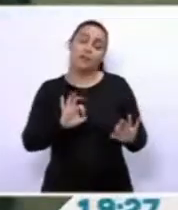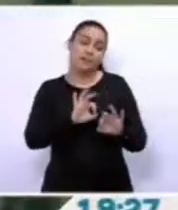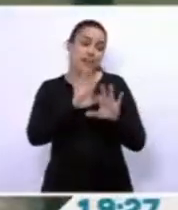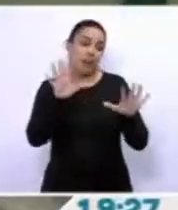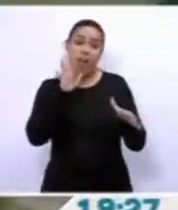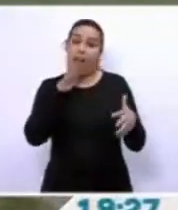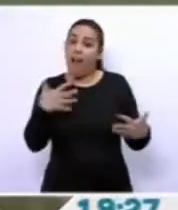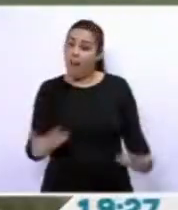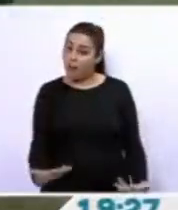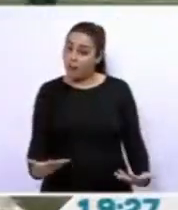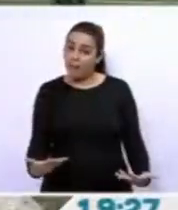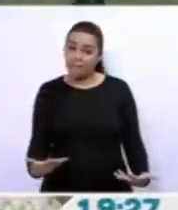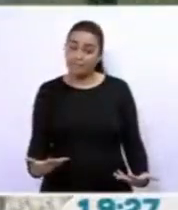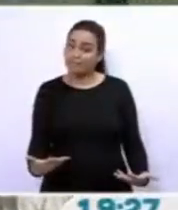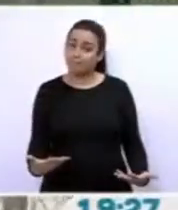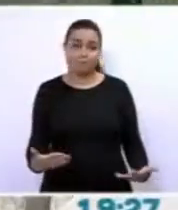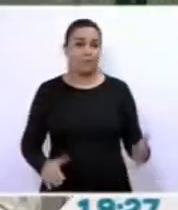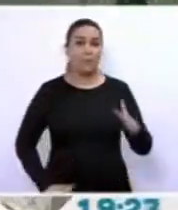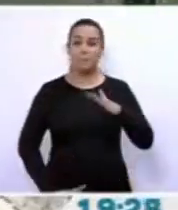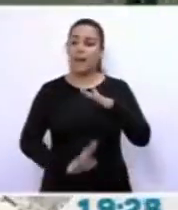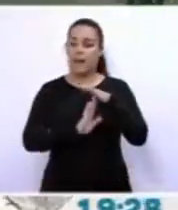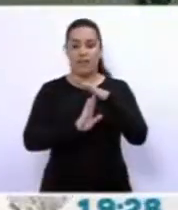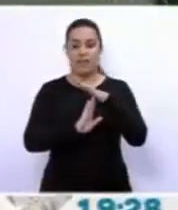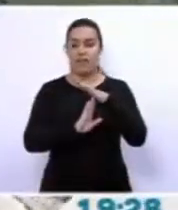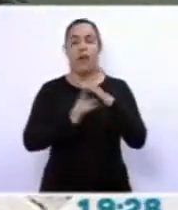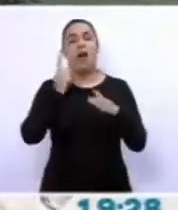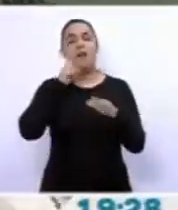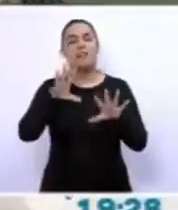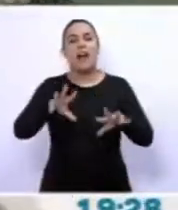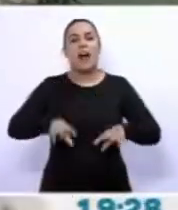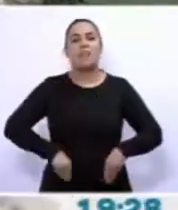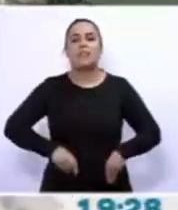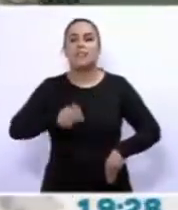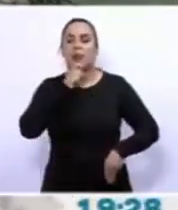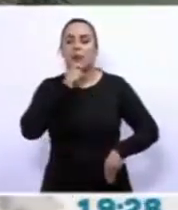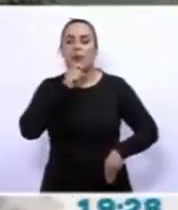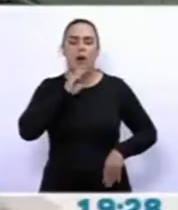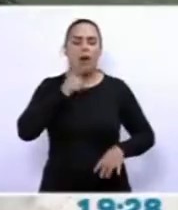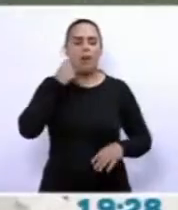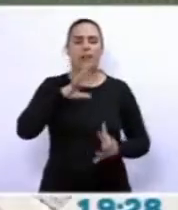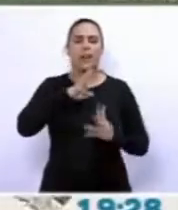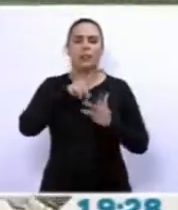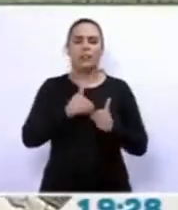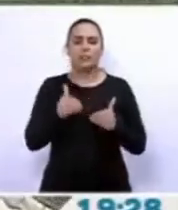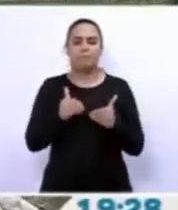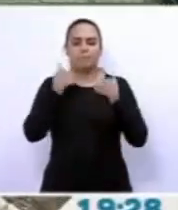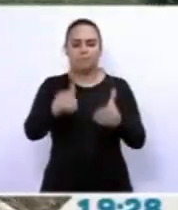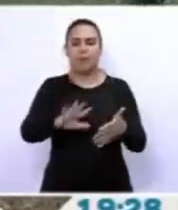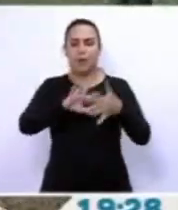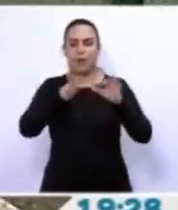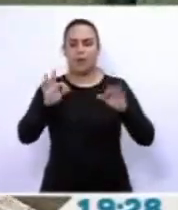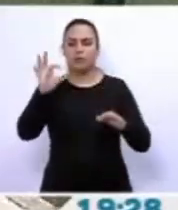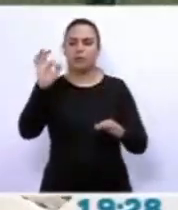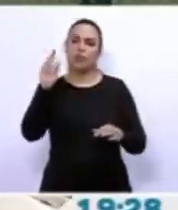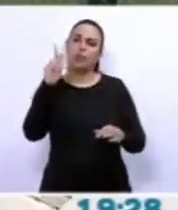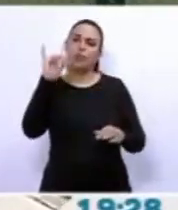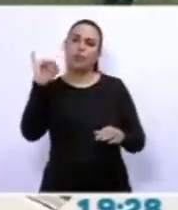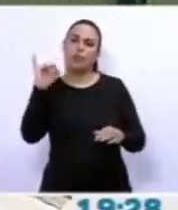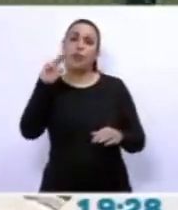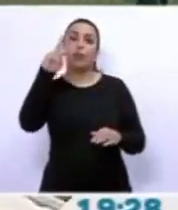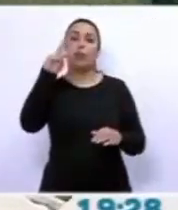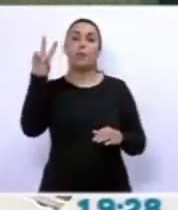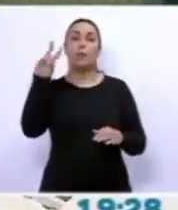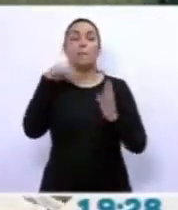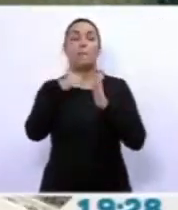Ahora todo absolutamente parado. También, ¿cómo han aceptado esta noticia de ese aplazamiento de los Juegos de Tokio 2020-2021